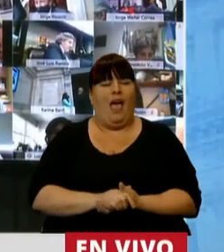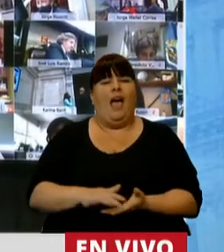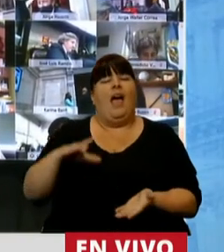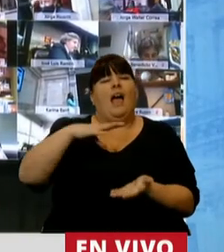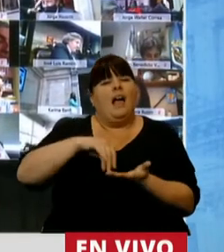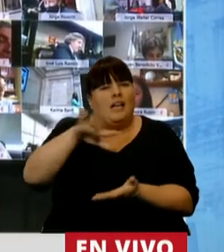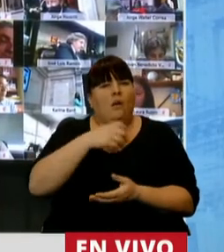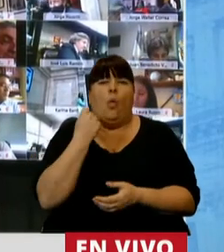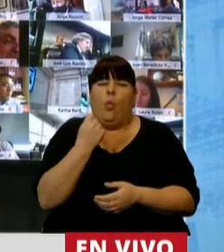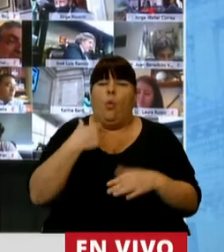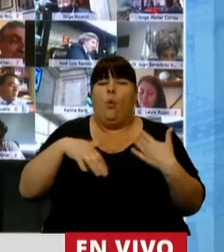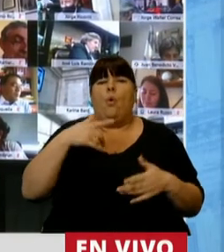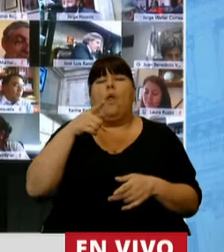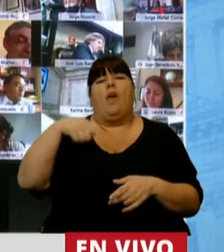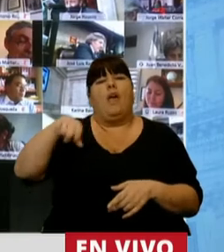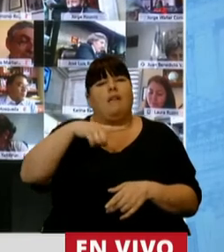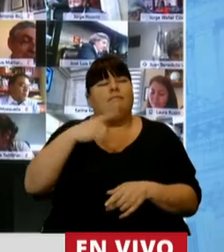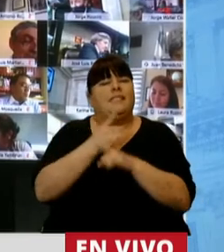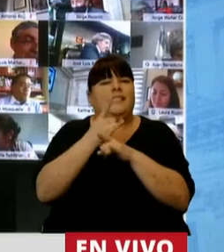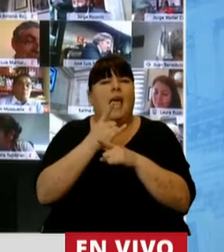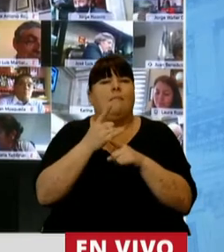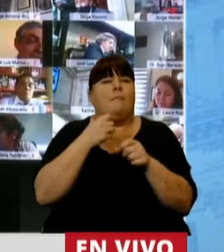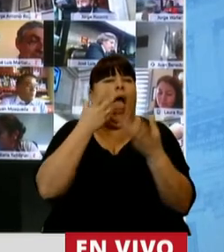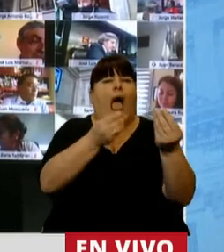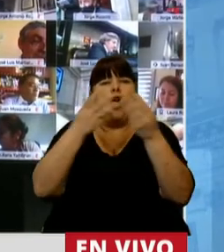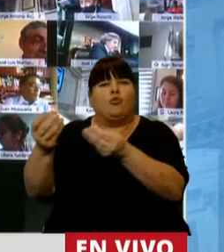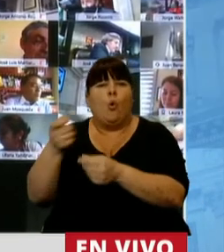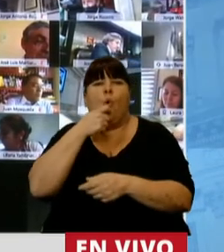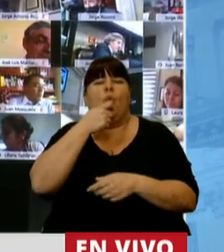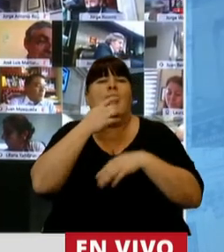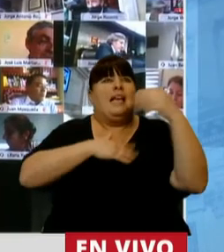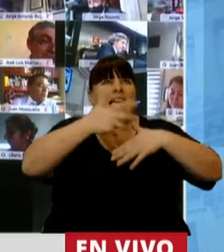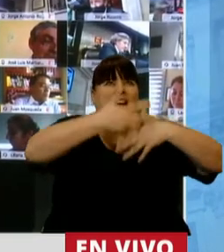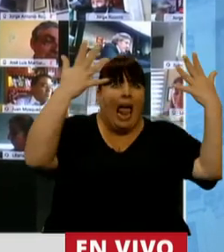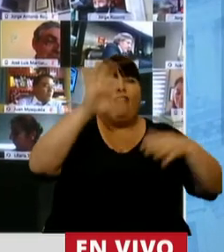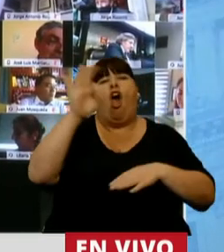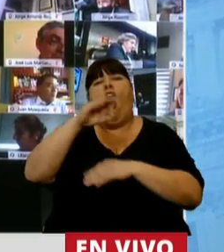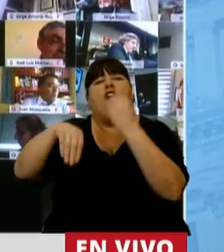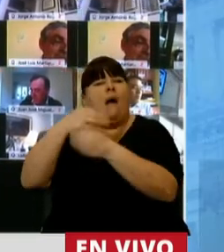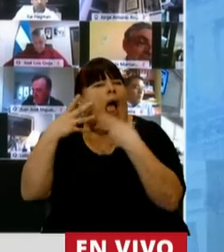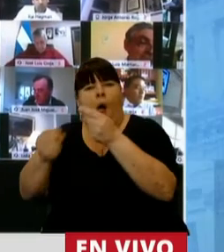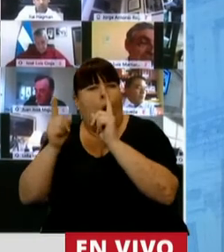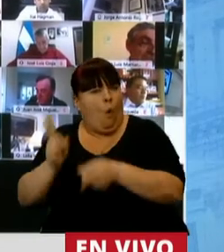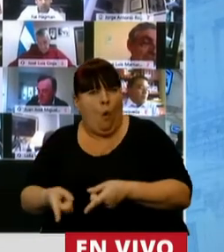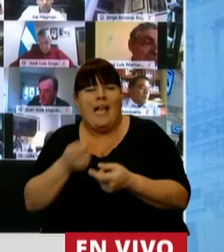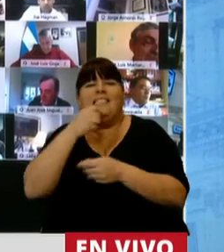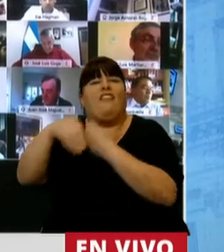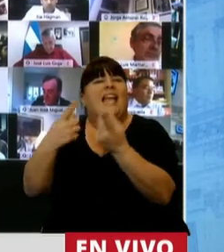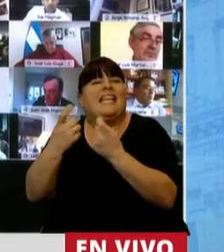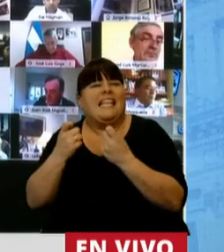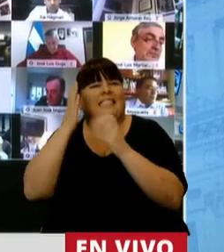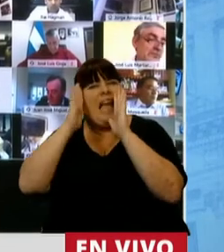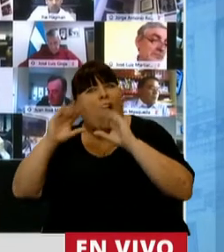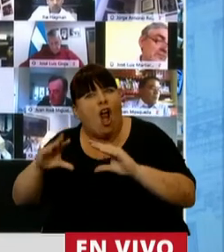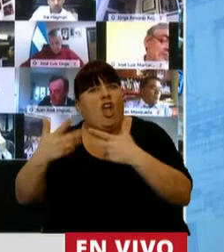generosa pero dura, él corría por igual atrás de una gran obra o de una familia que necesitaba un